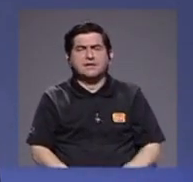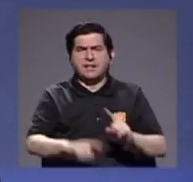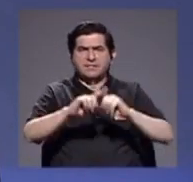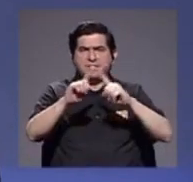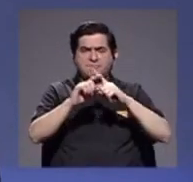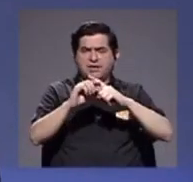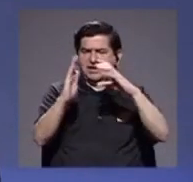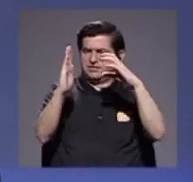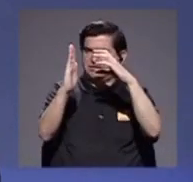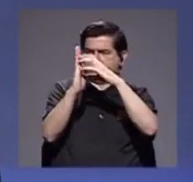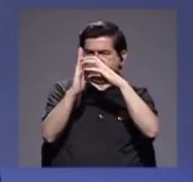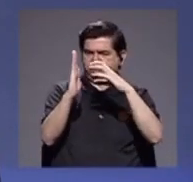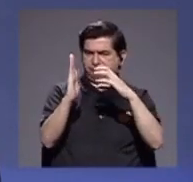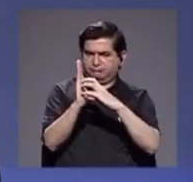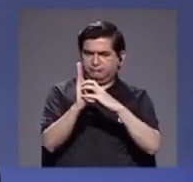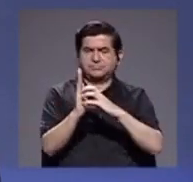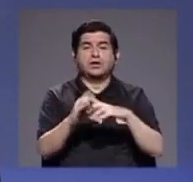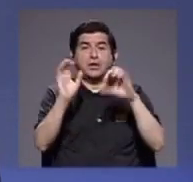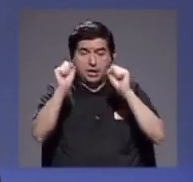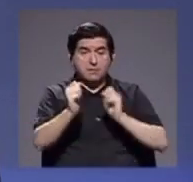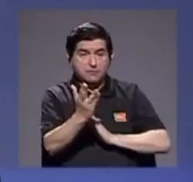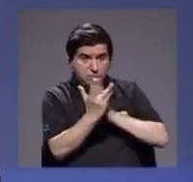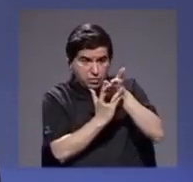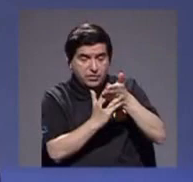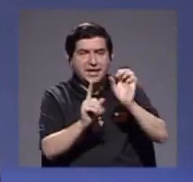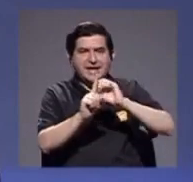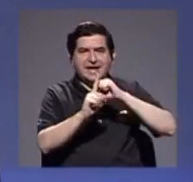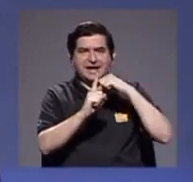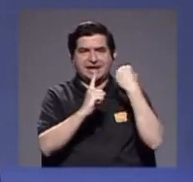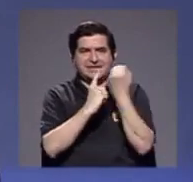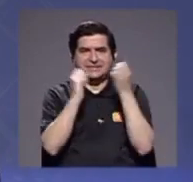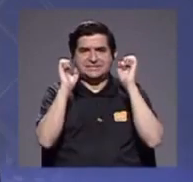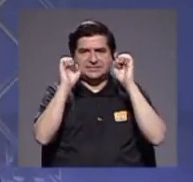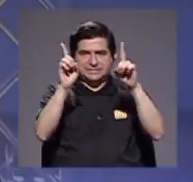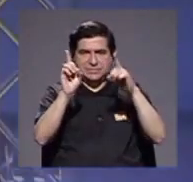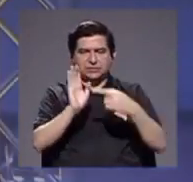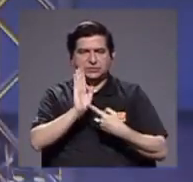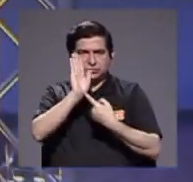disponibles en el Estado de la Educación